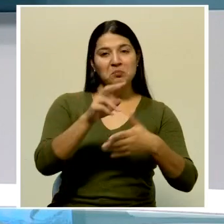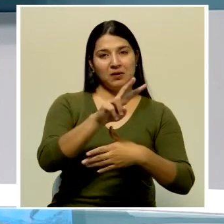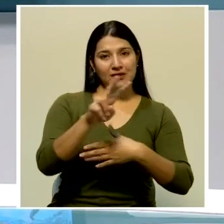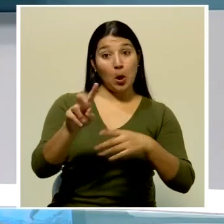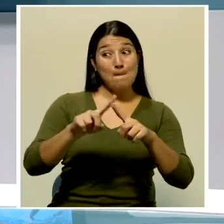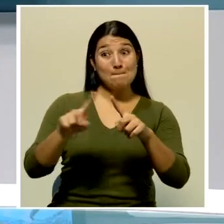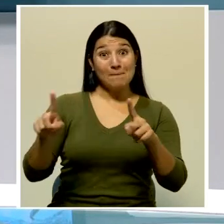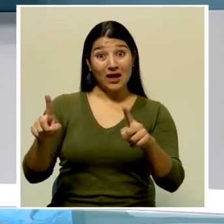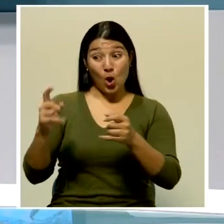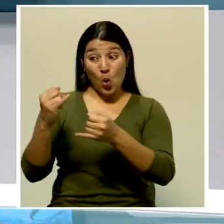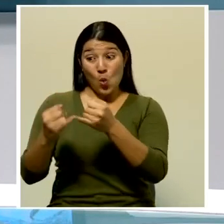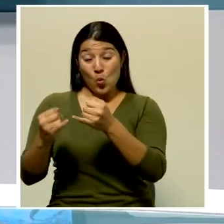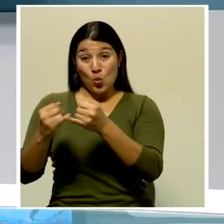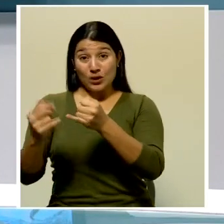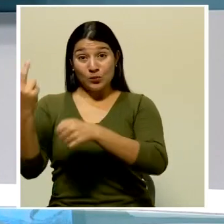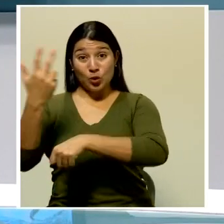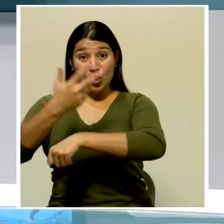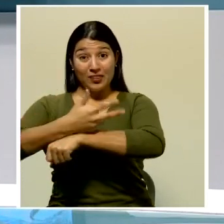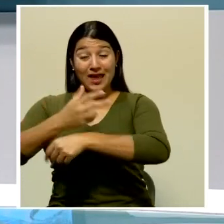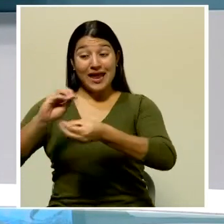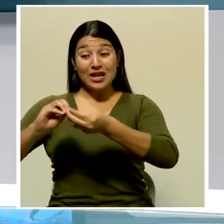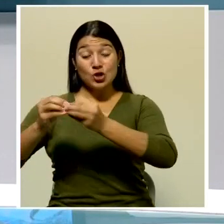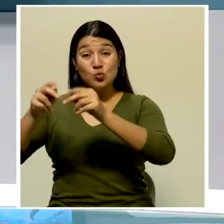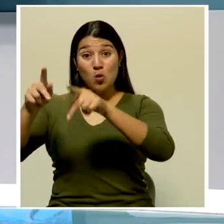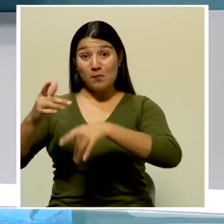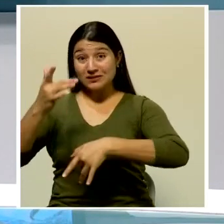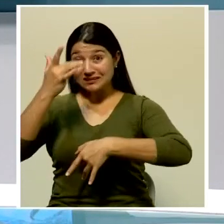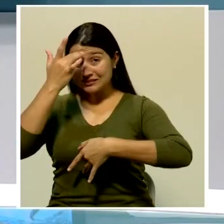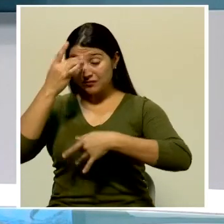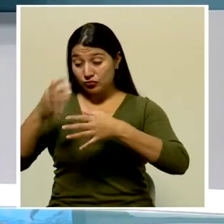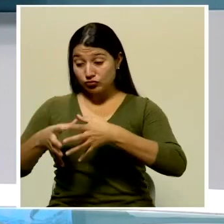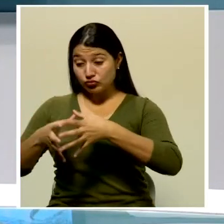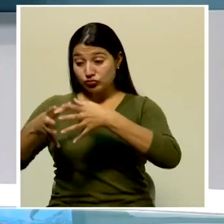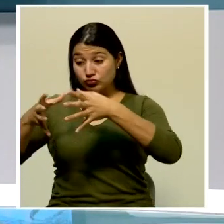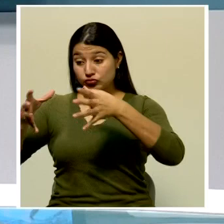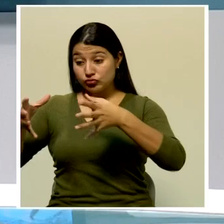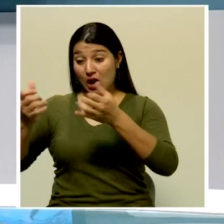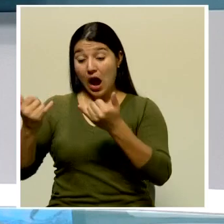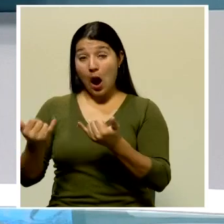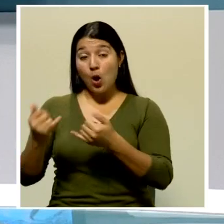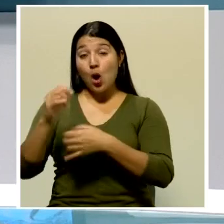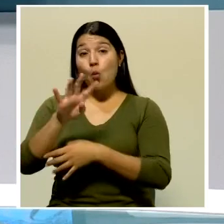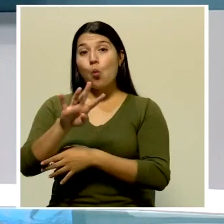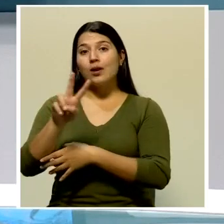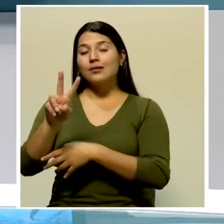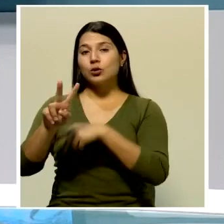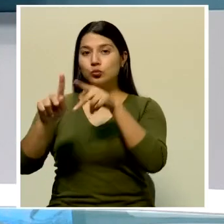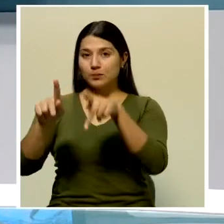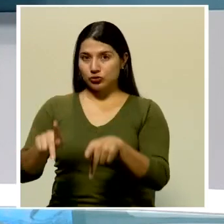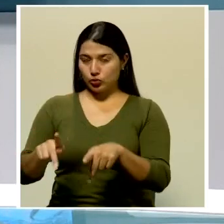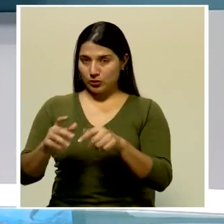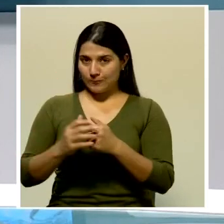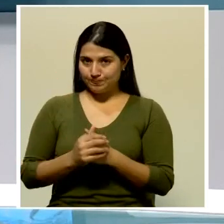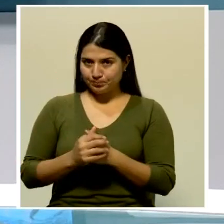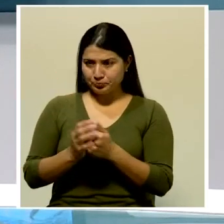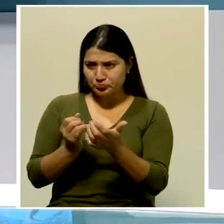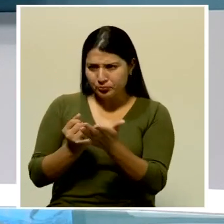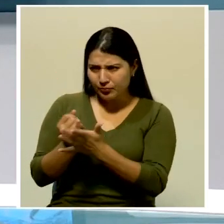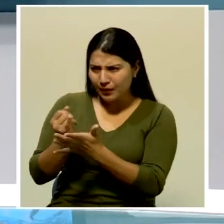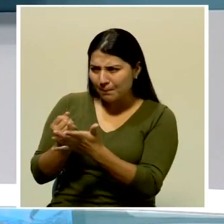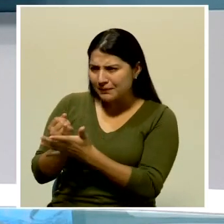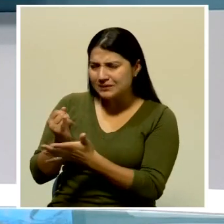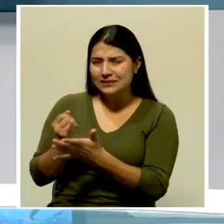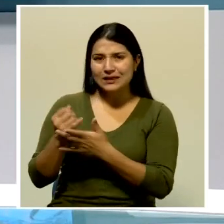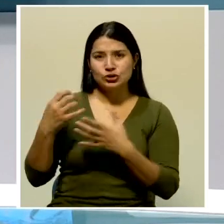tres días, la cifra de contagiados creció a 42 personas. Estudios sanitarios